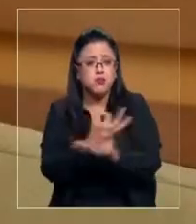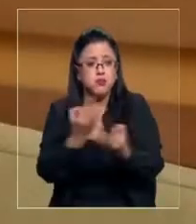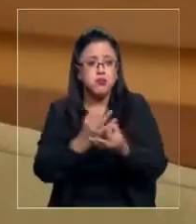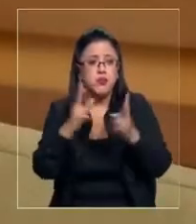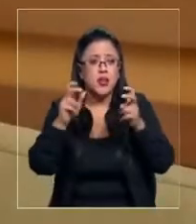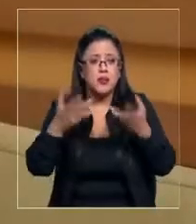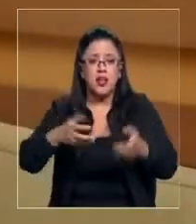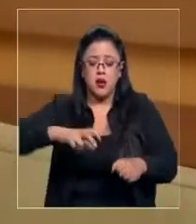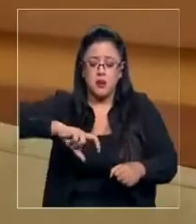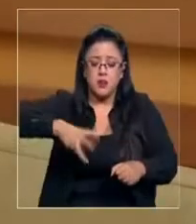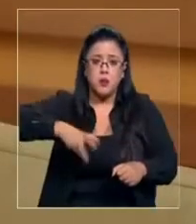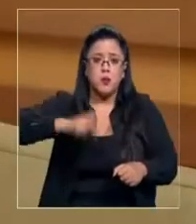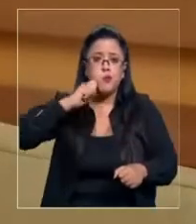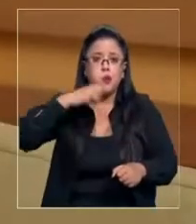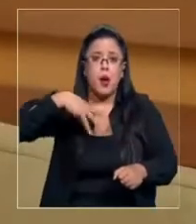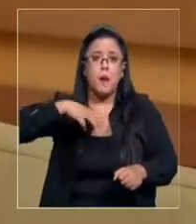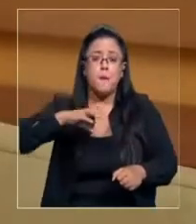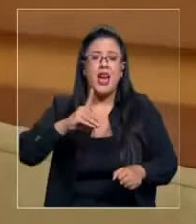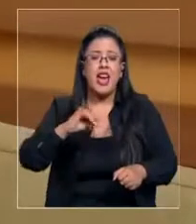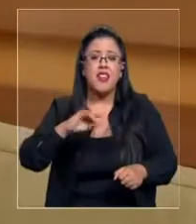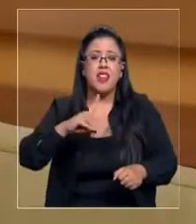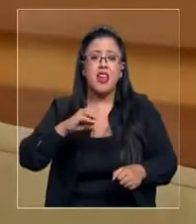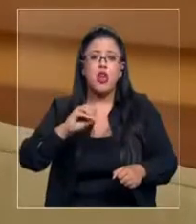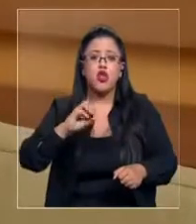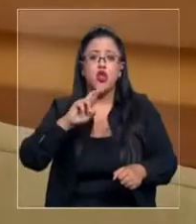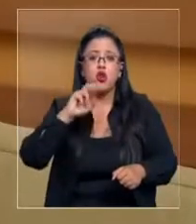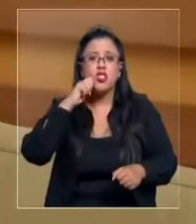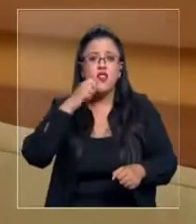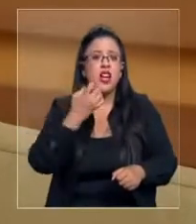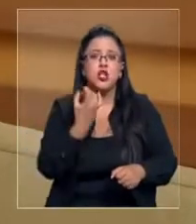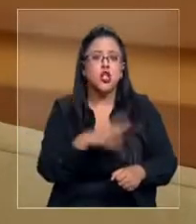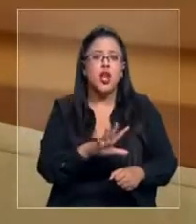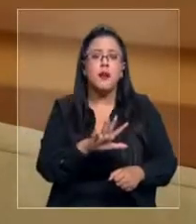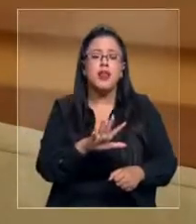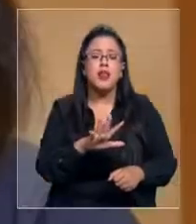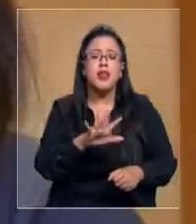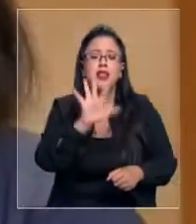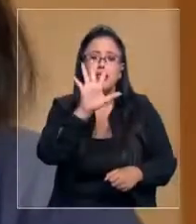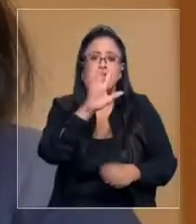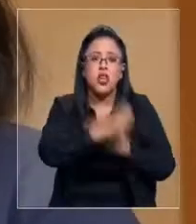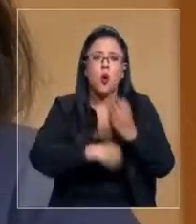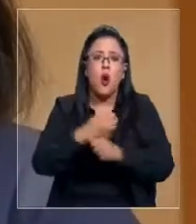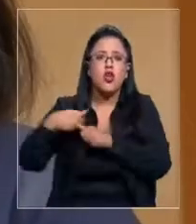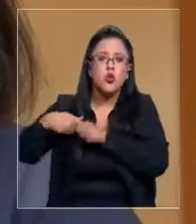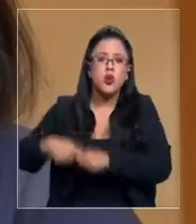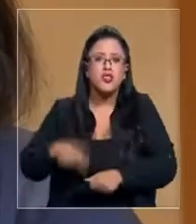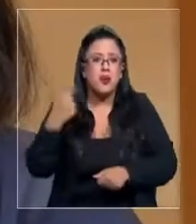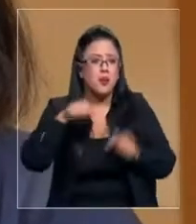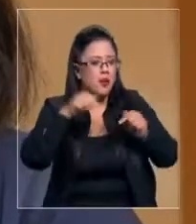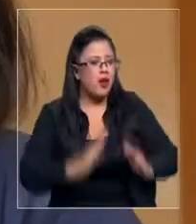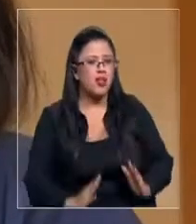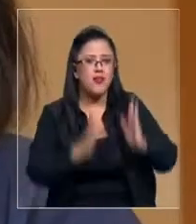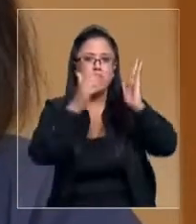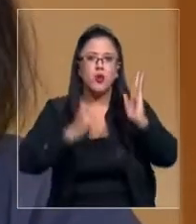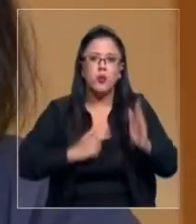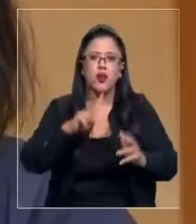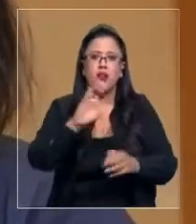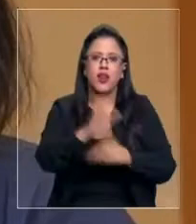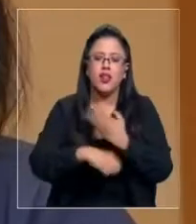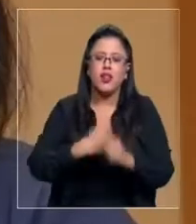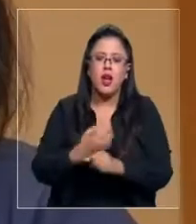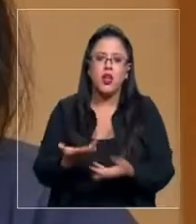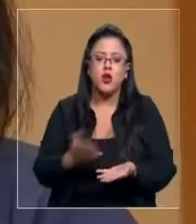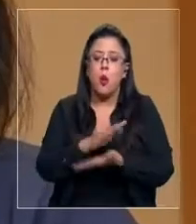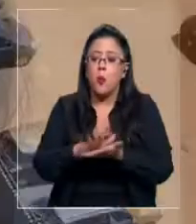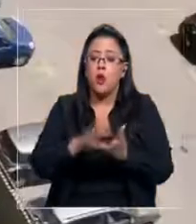vida útil de los medidores son 5 años y este edificio va a cumplir 20 años y no se habían cambiado. La piscina, por ejemplo, que estaba sin